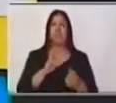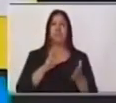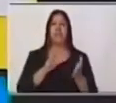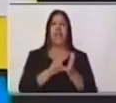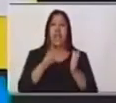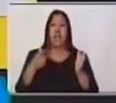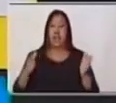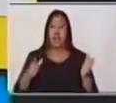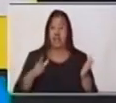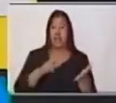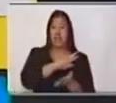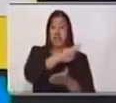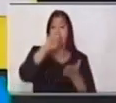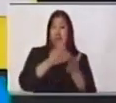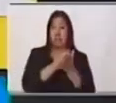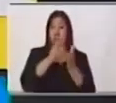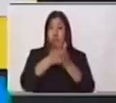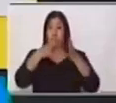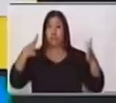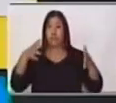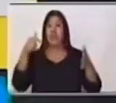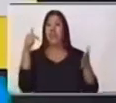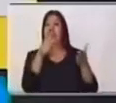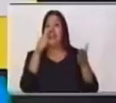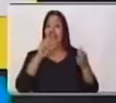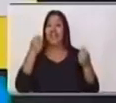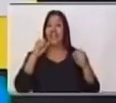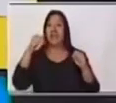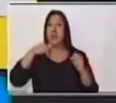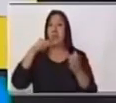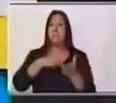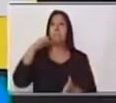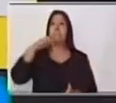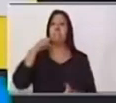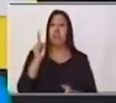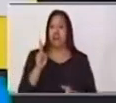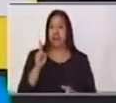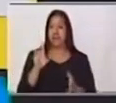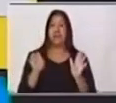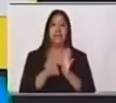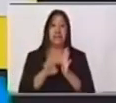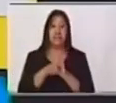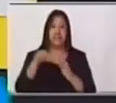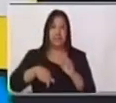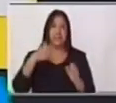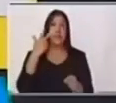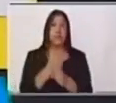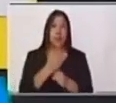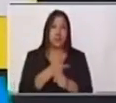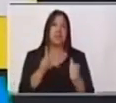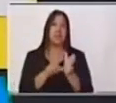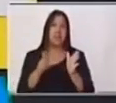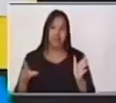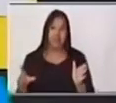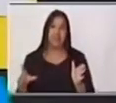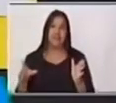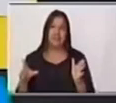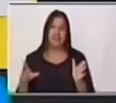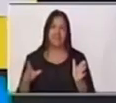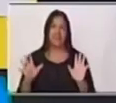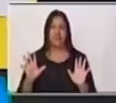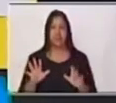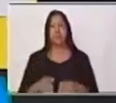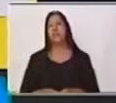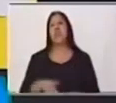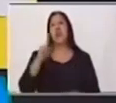producidas en el interior de un país, por ejemplo, la literatura guatemalteca. Una literatura regional